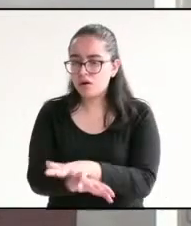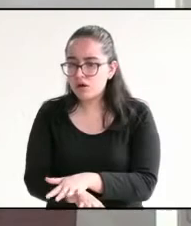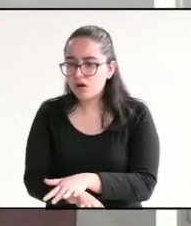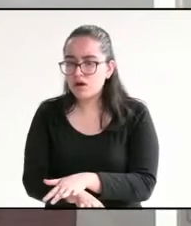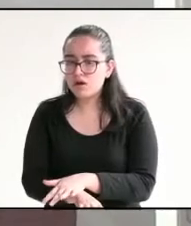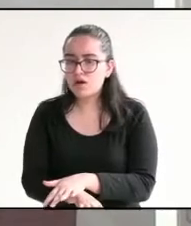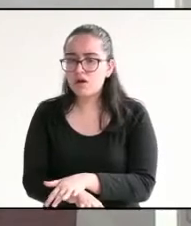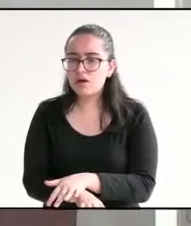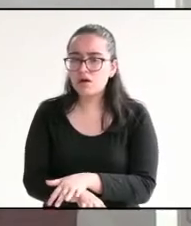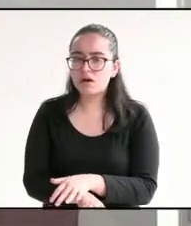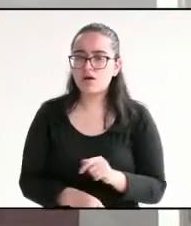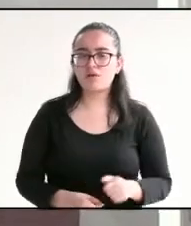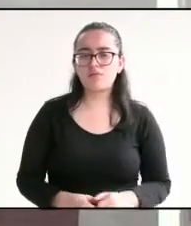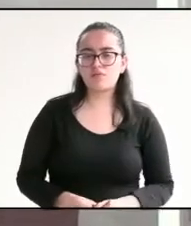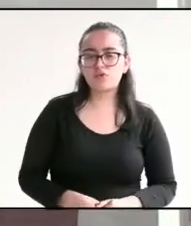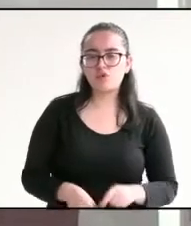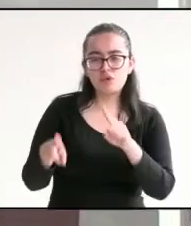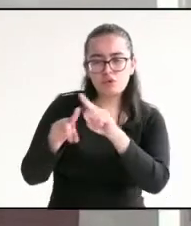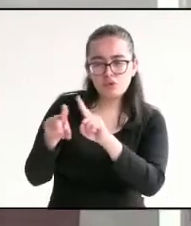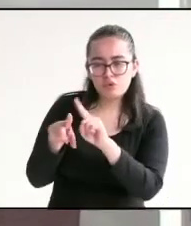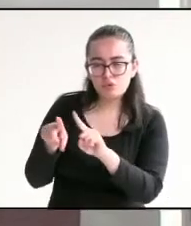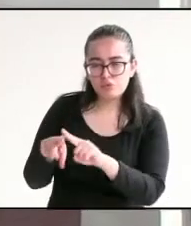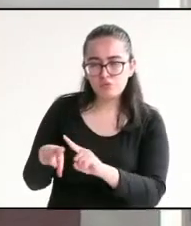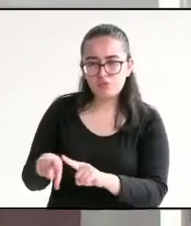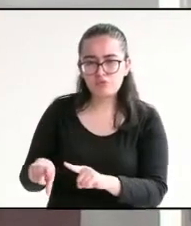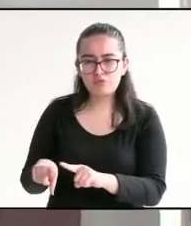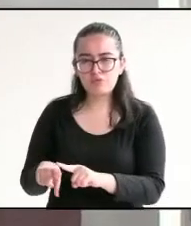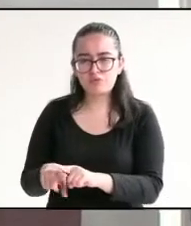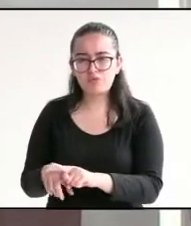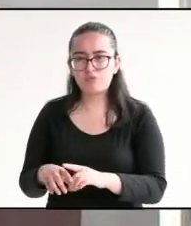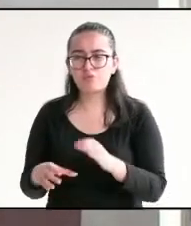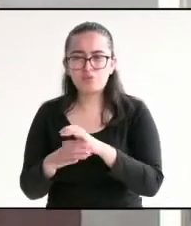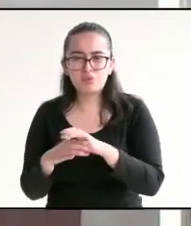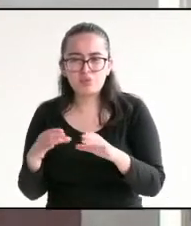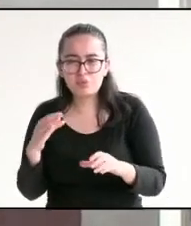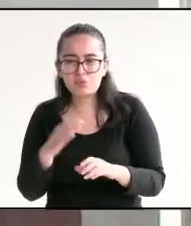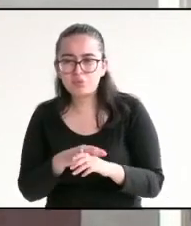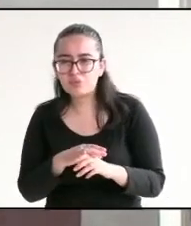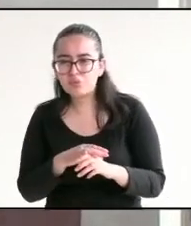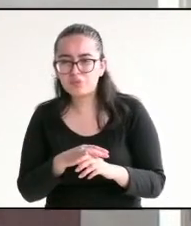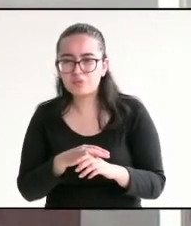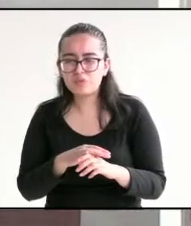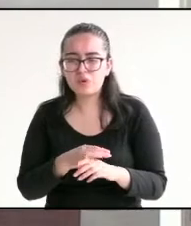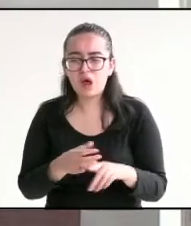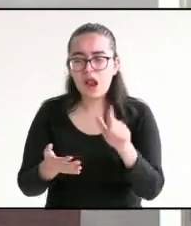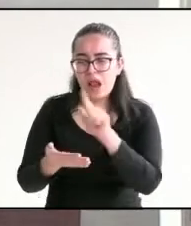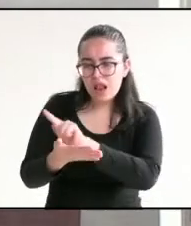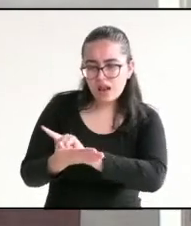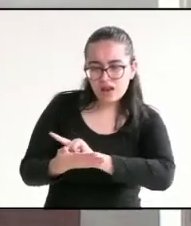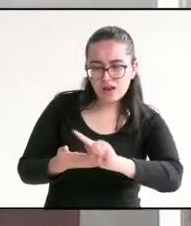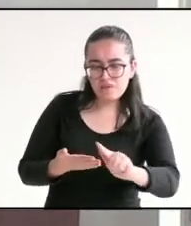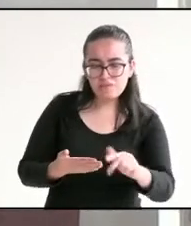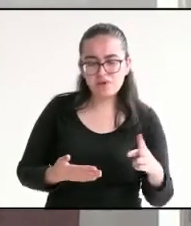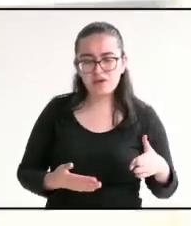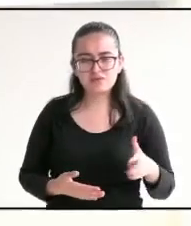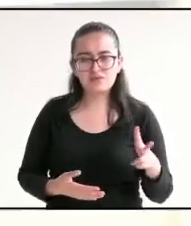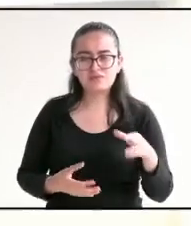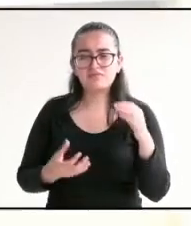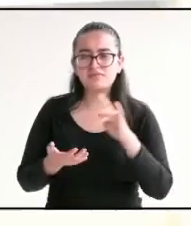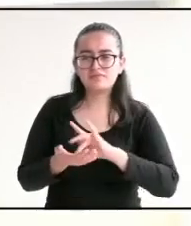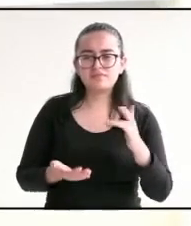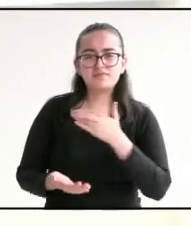desechables de un solo uso por materiales biodegradables. Se llevarán a cabo brigadas de limpieza y mantenimiento de ríos. Gracias,